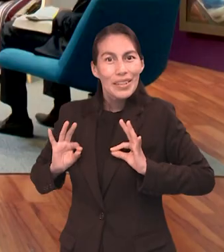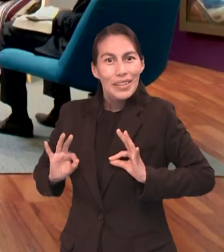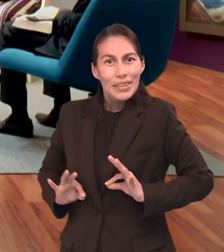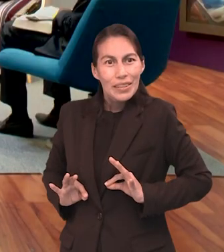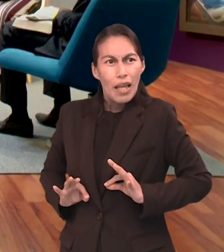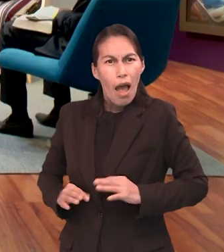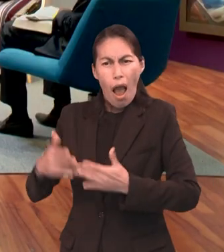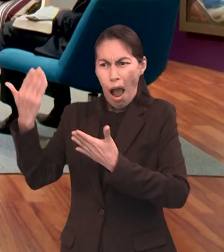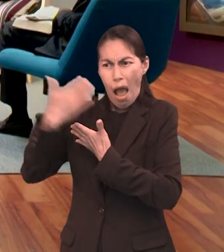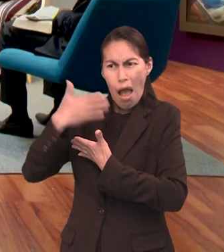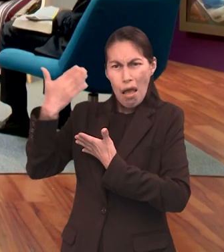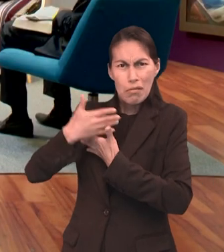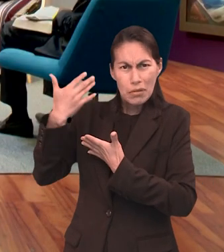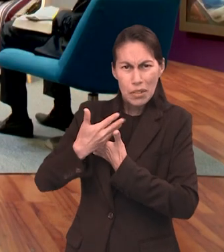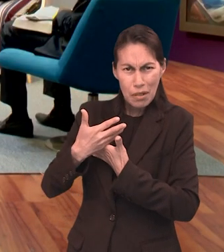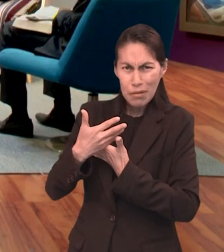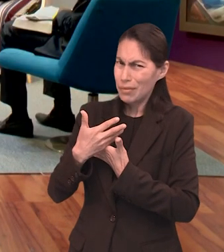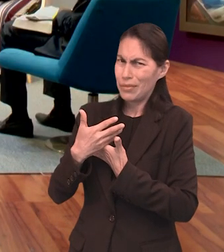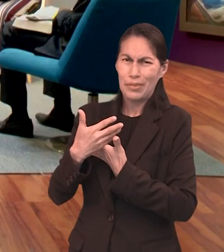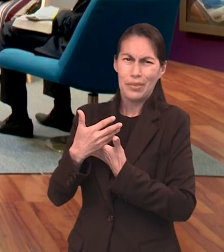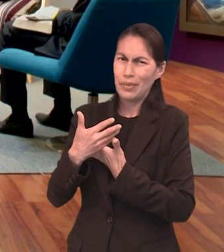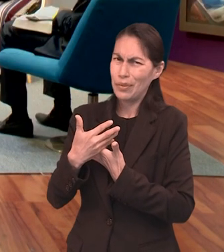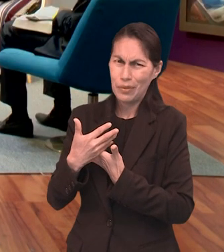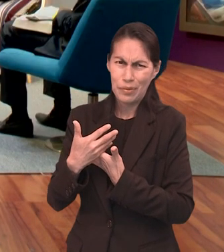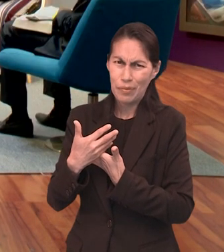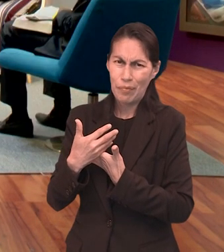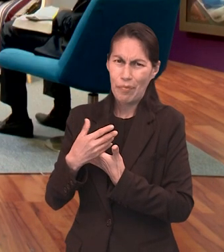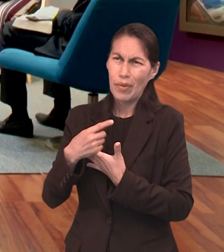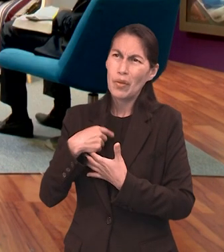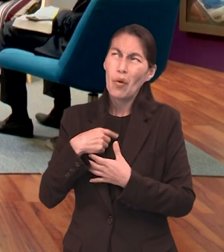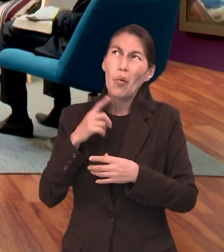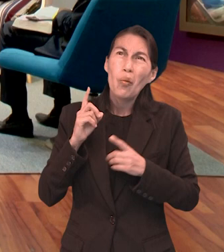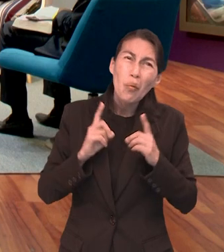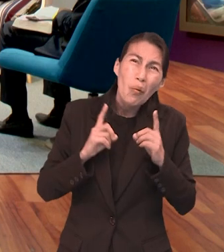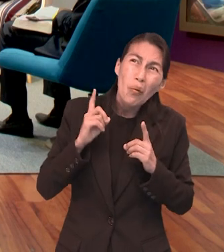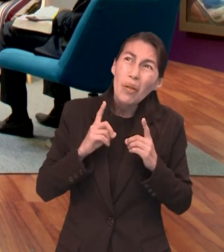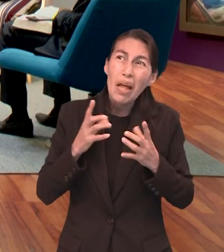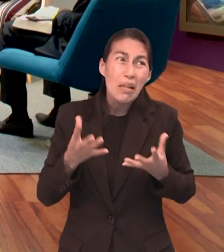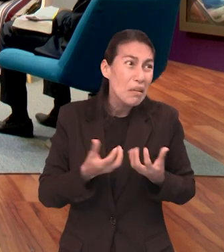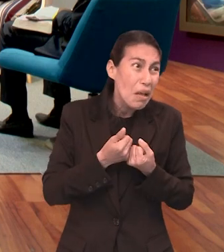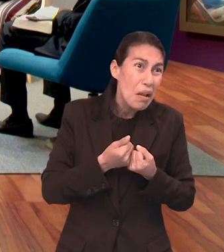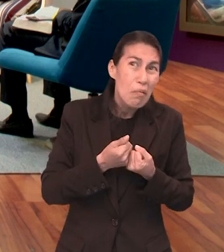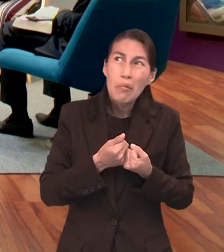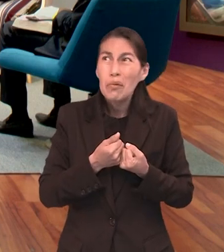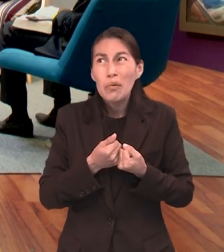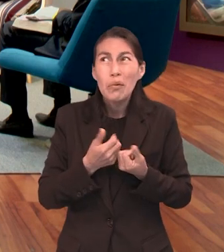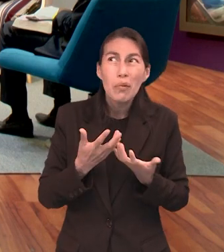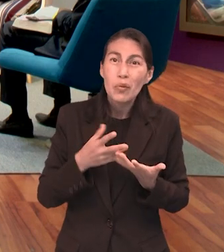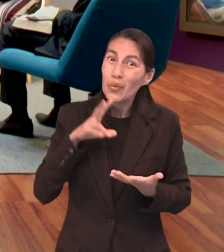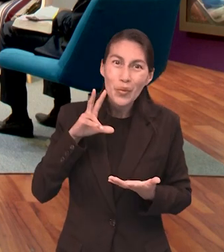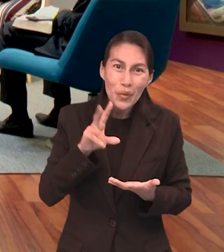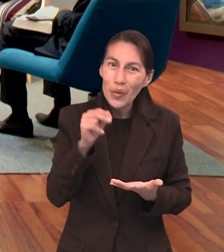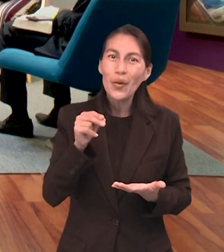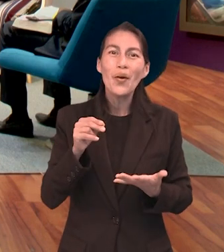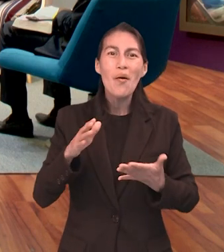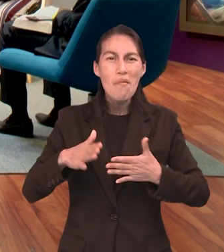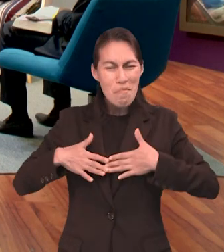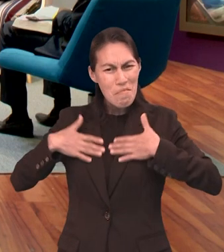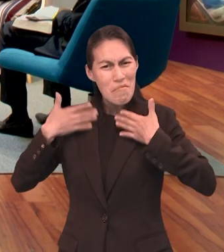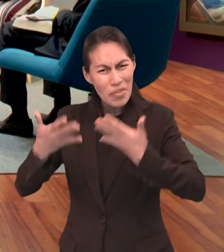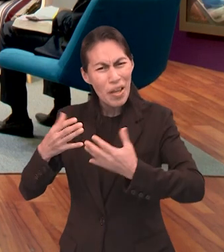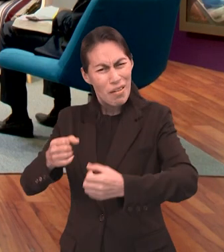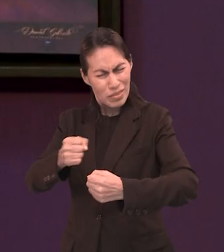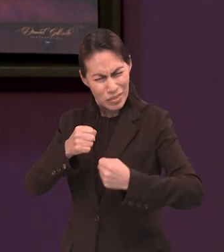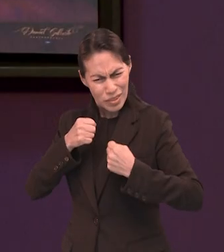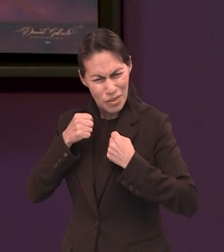No es condenación, así es. No es para ver qué va, ¿soy salvo o no? No es de duda, sino es confirmar.